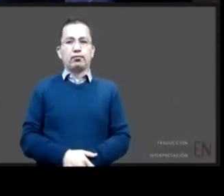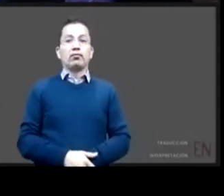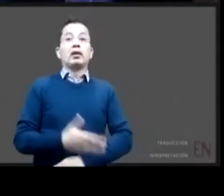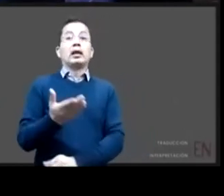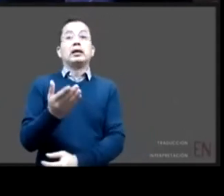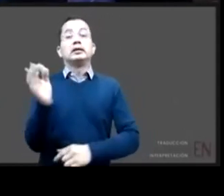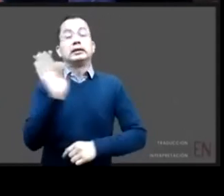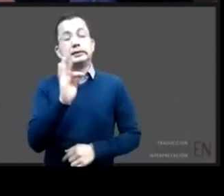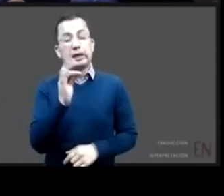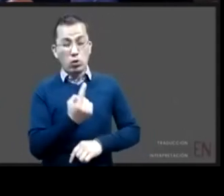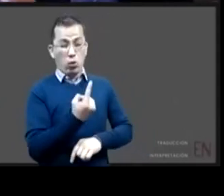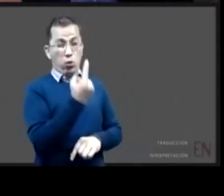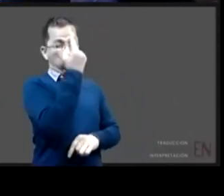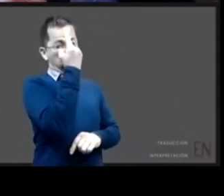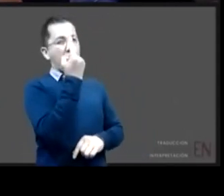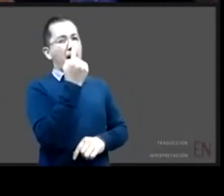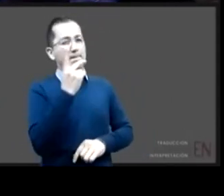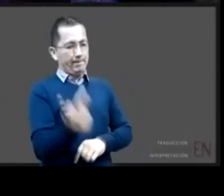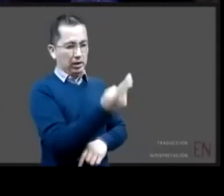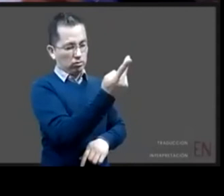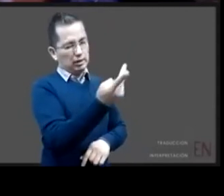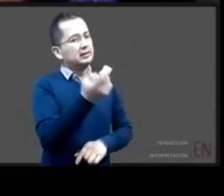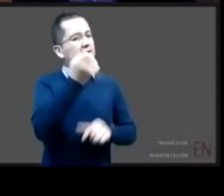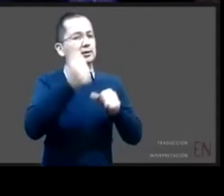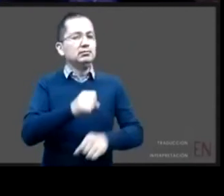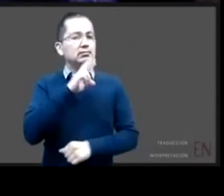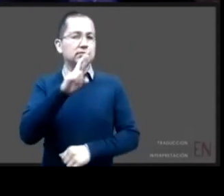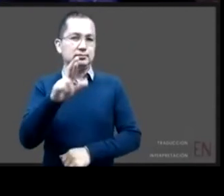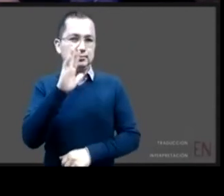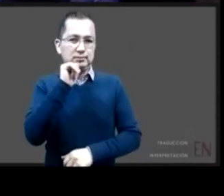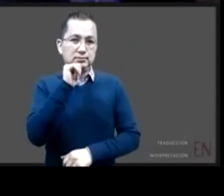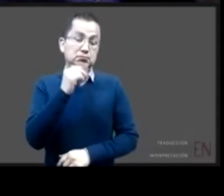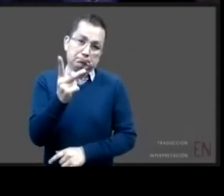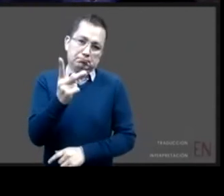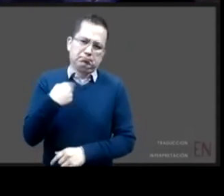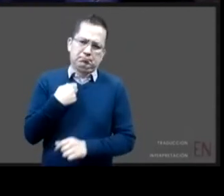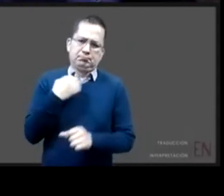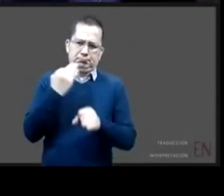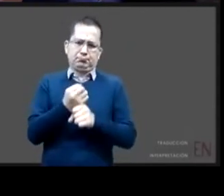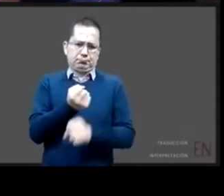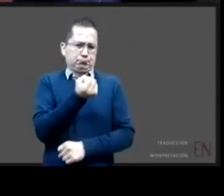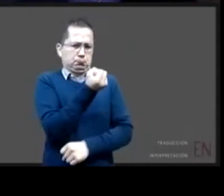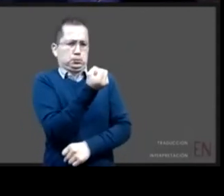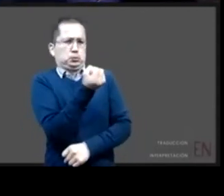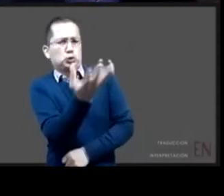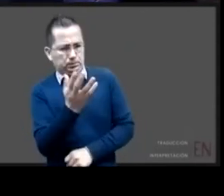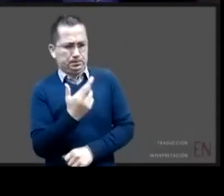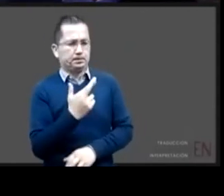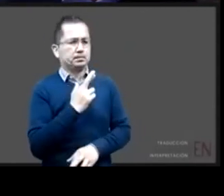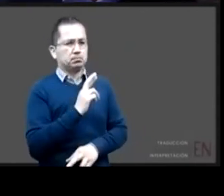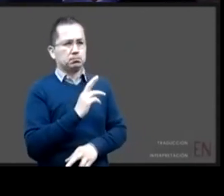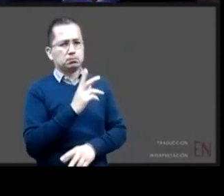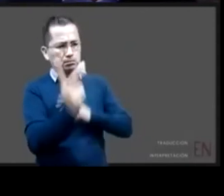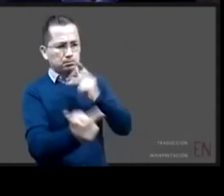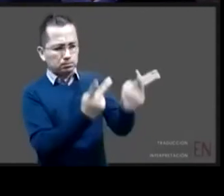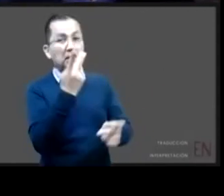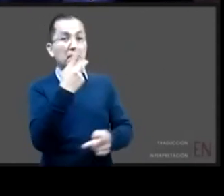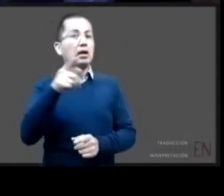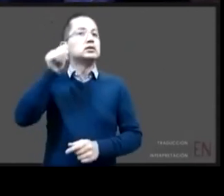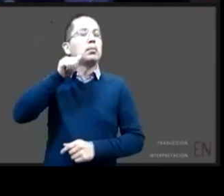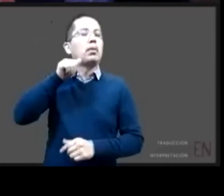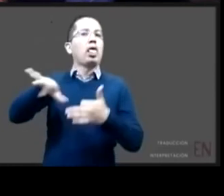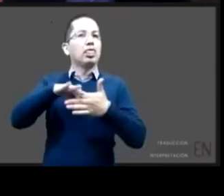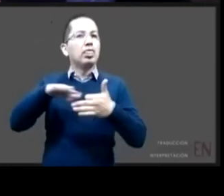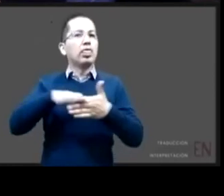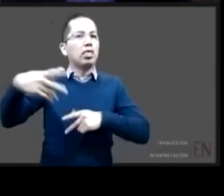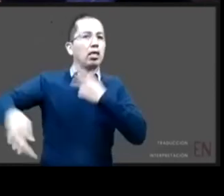cerrar ahora pero la dejo aquí porque es una pregunta que se hace recurrentemente ya nos la hicieron hoy también la decisión de la adopción